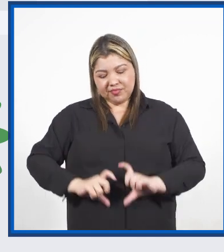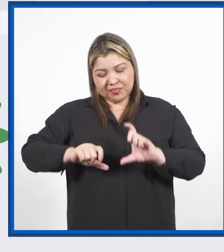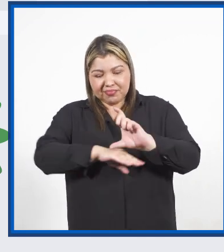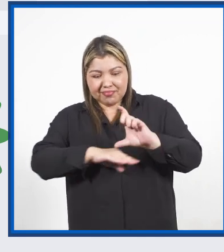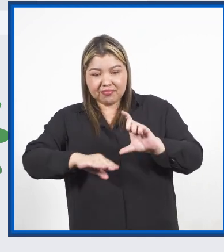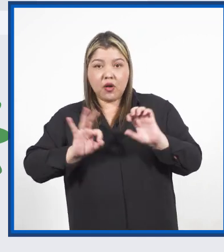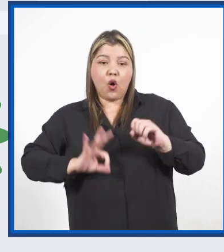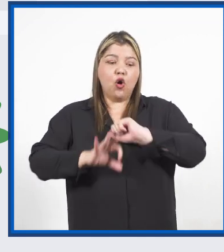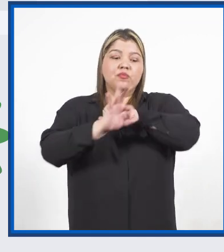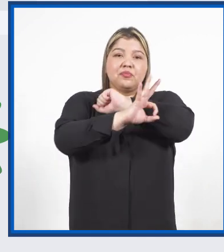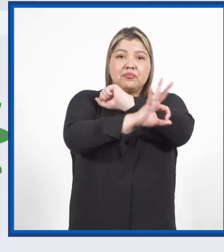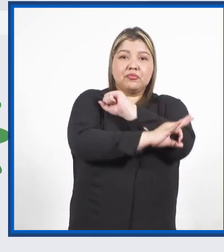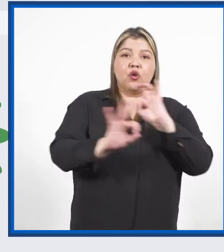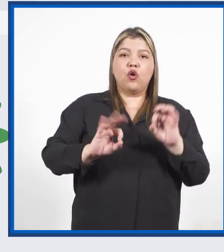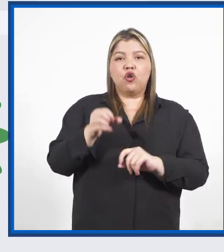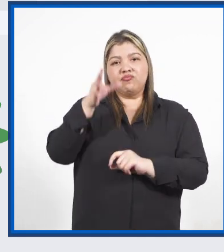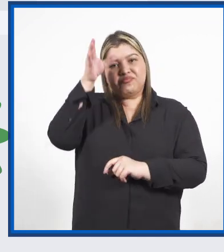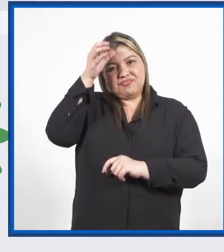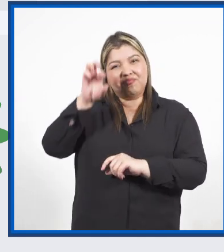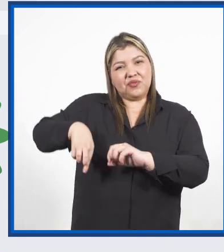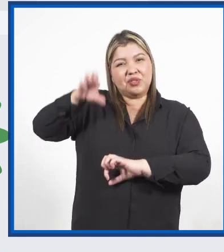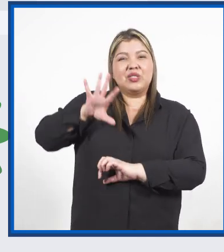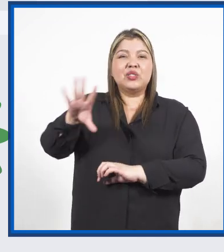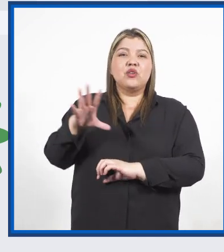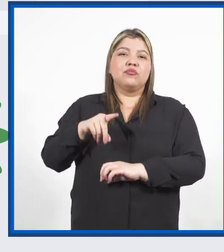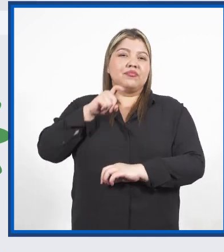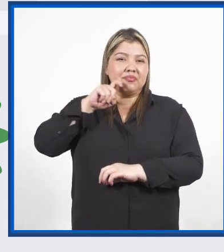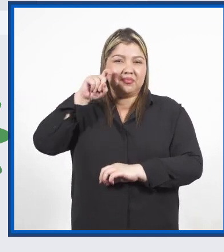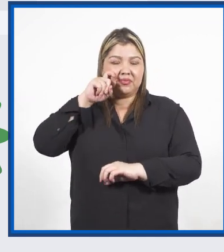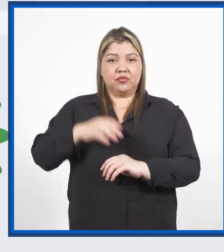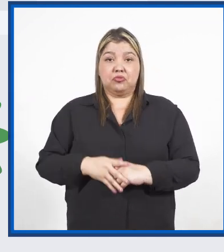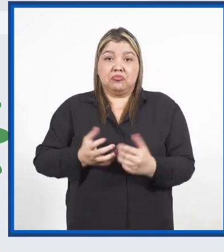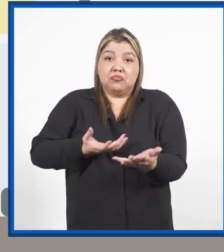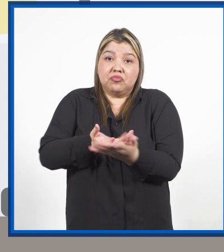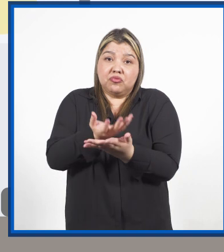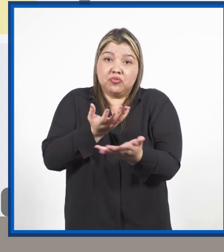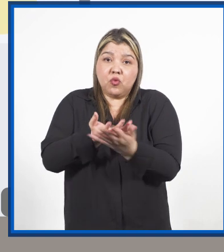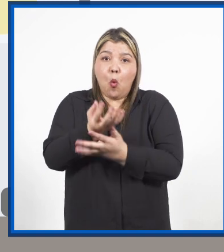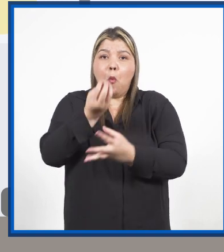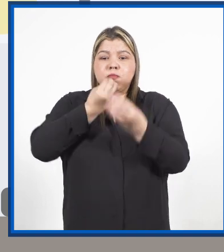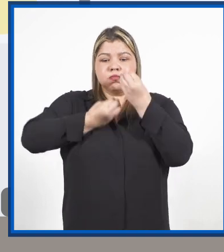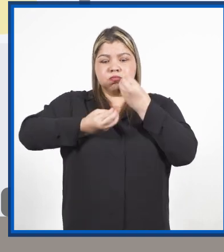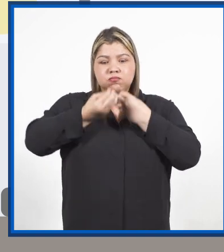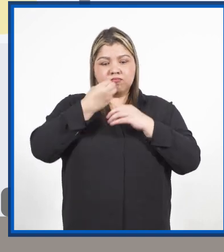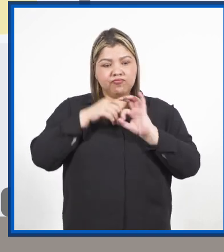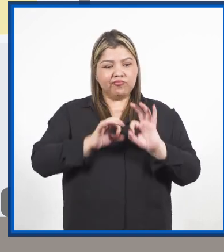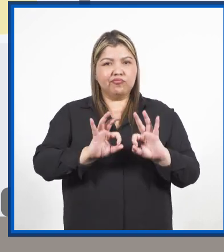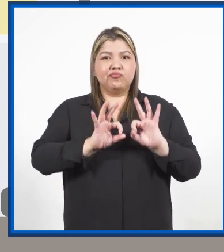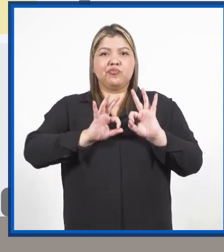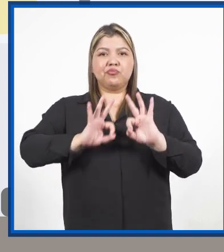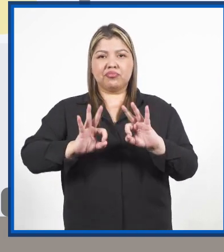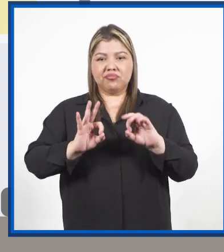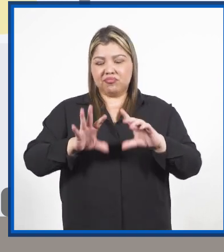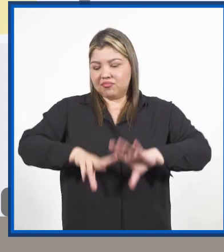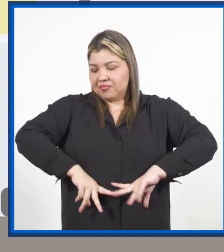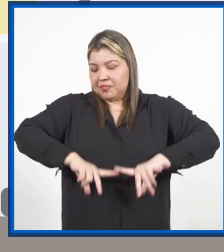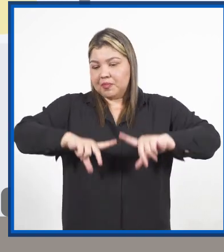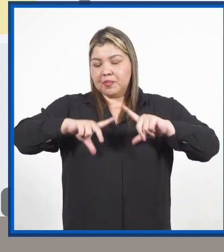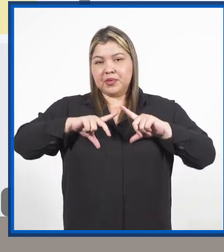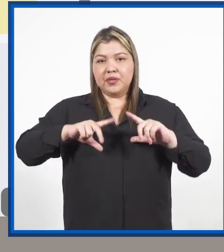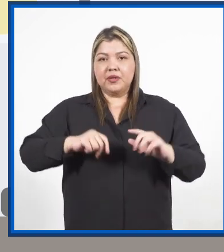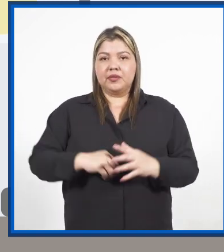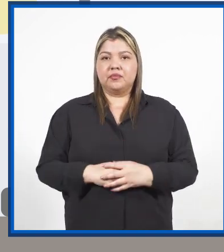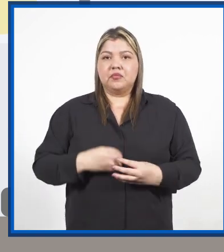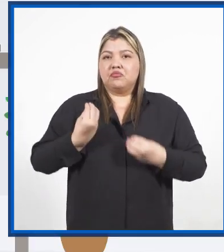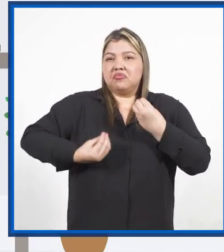fisioterapia de piso pélvico, psicología y sexología. Mantenga estilos de vida y hábitos alimenticios